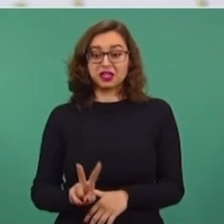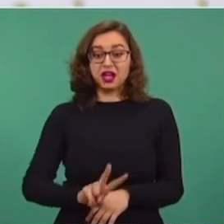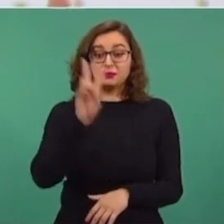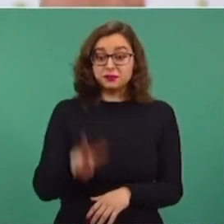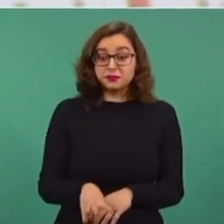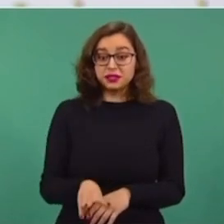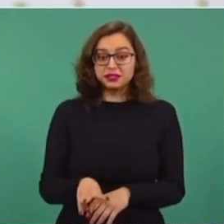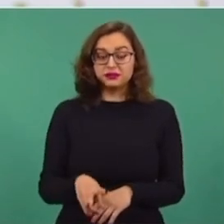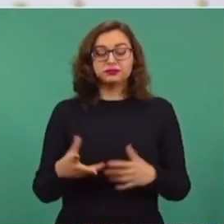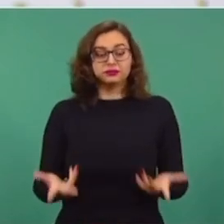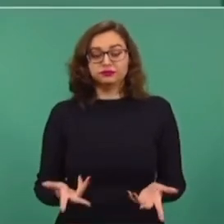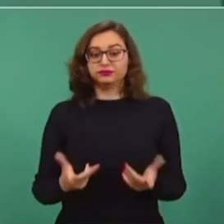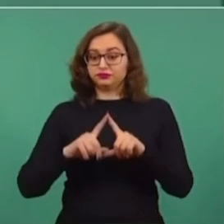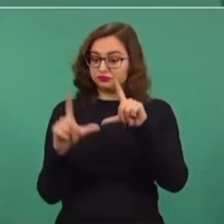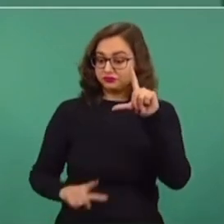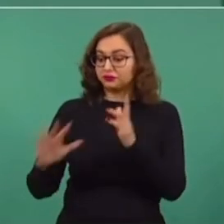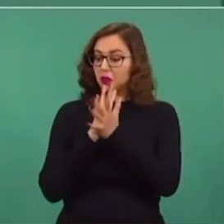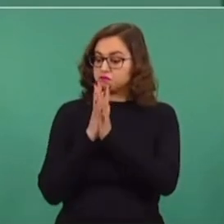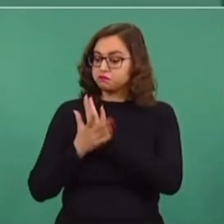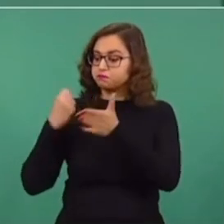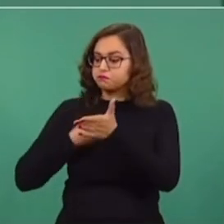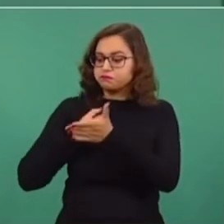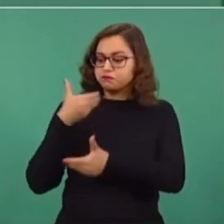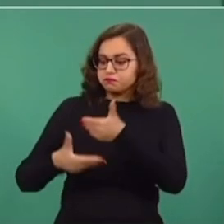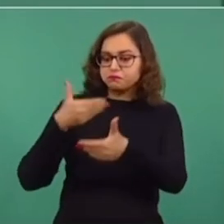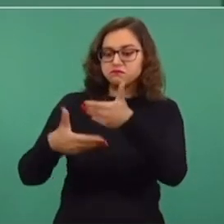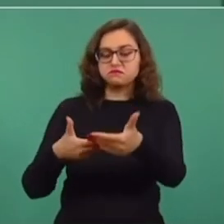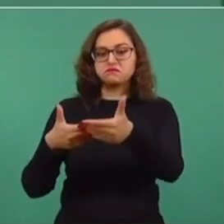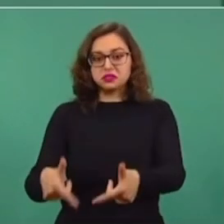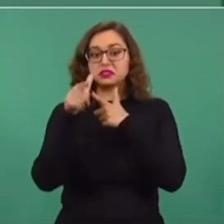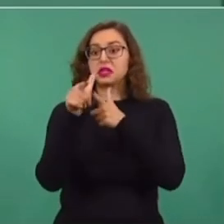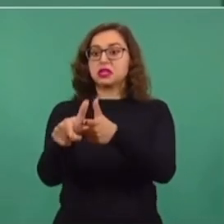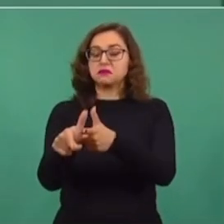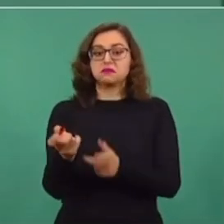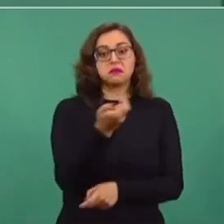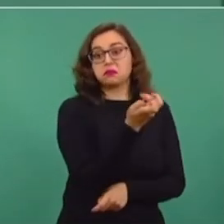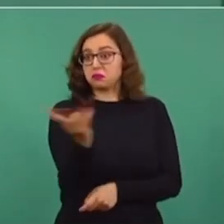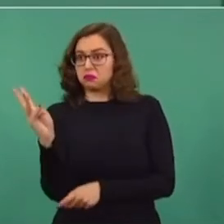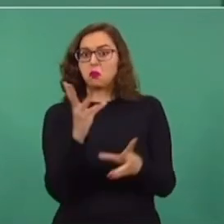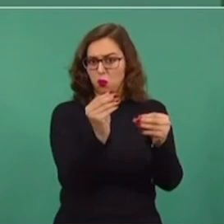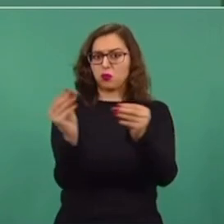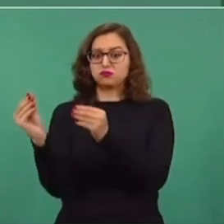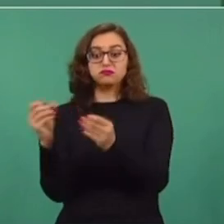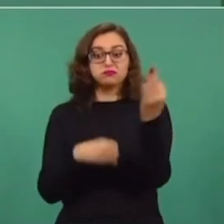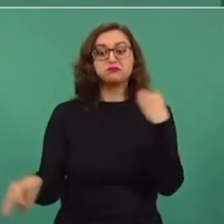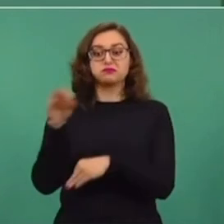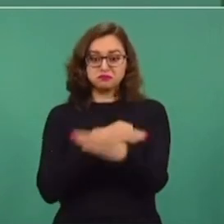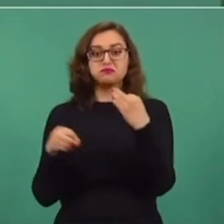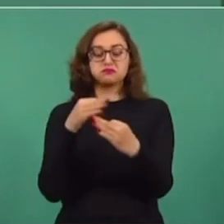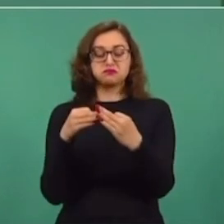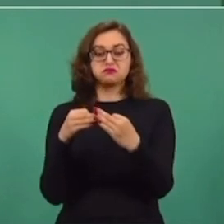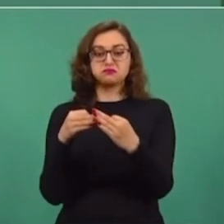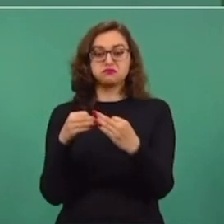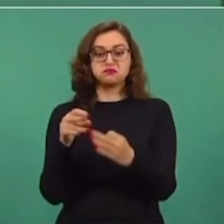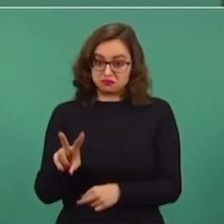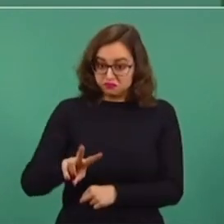en el movimiento de transformación, que pueden continuar con este proceso, todos. Son muy